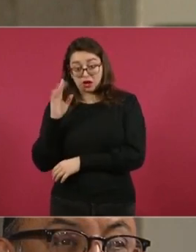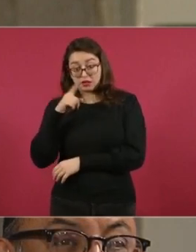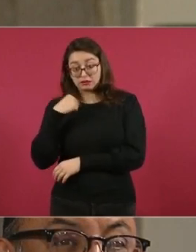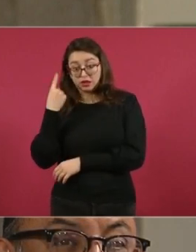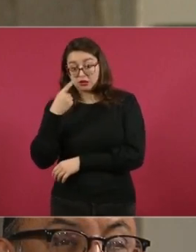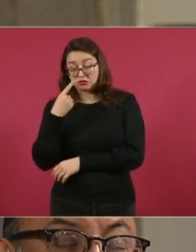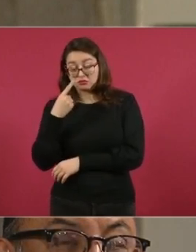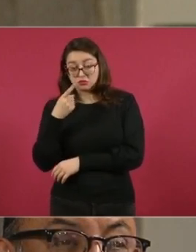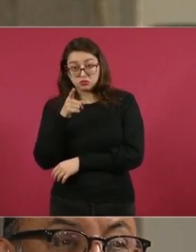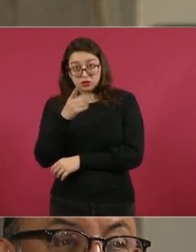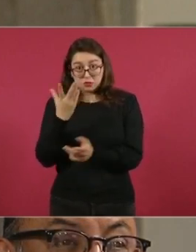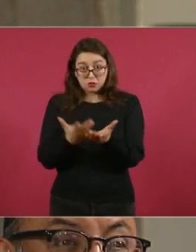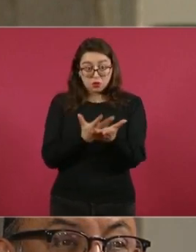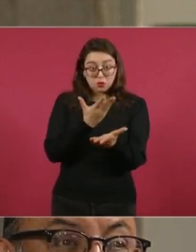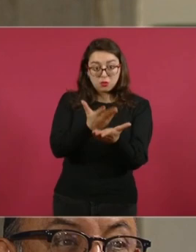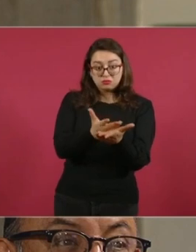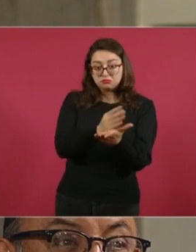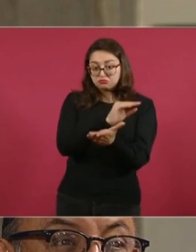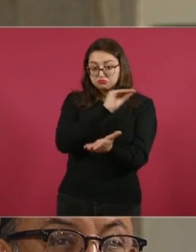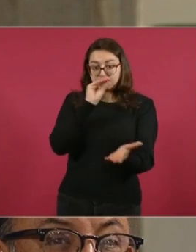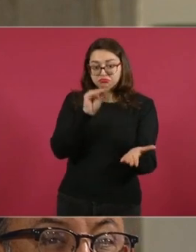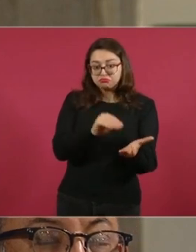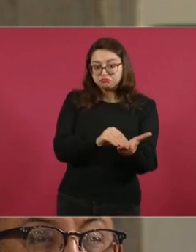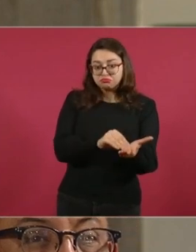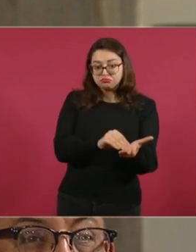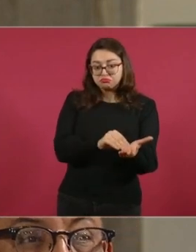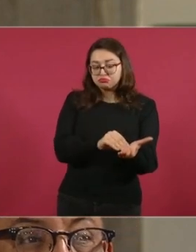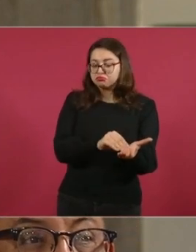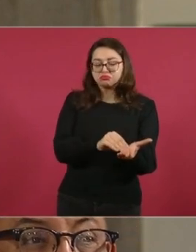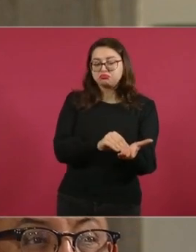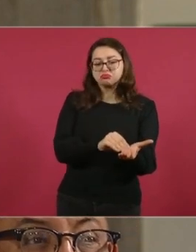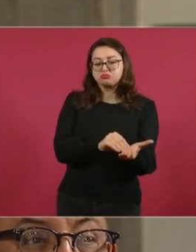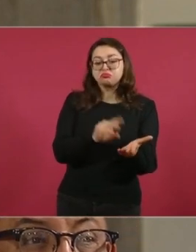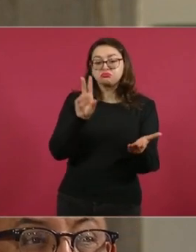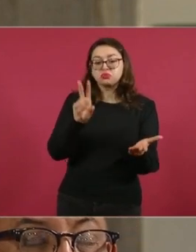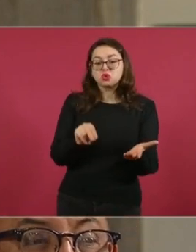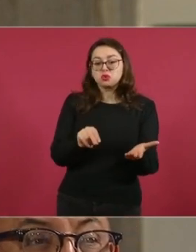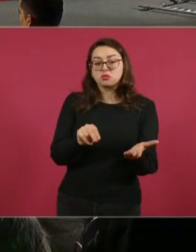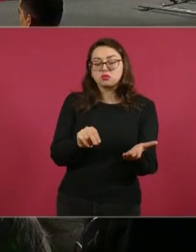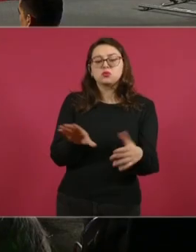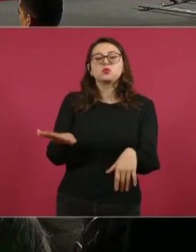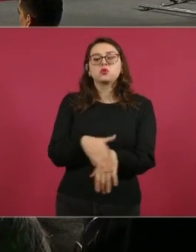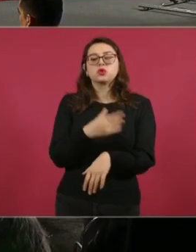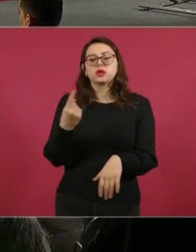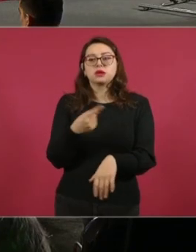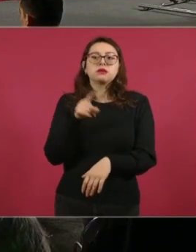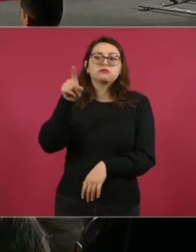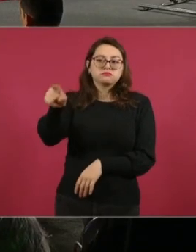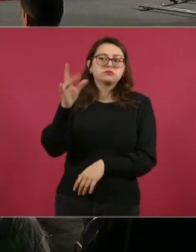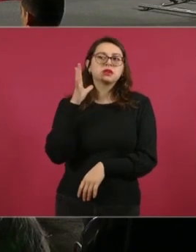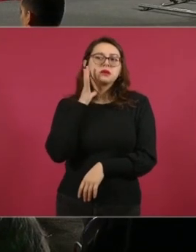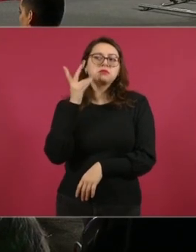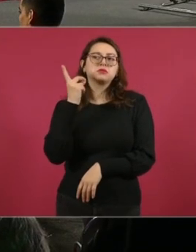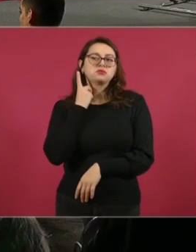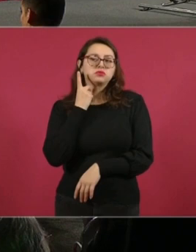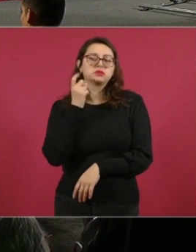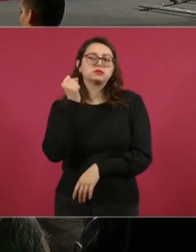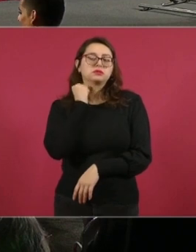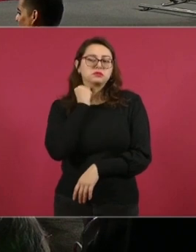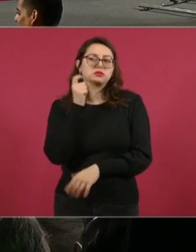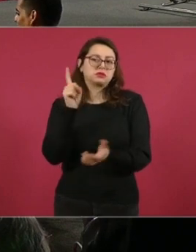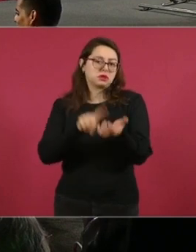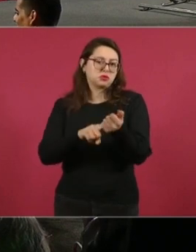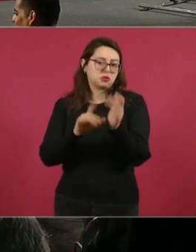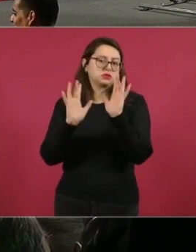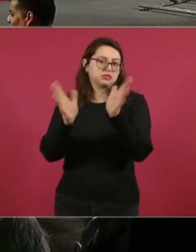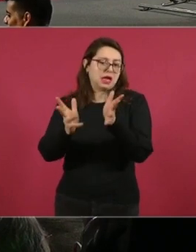lo está incluyendo por una razón muy simple. Esto ya está en la Cámara, está en discusión, está en comisiones. Entonces, más bien